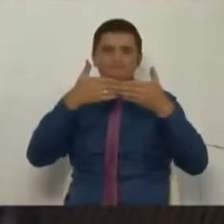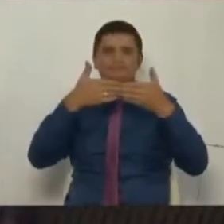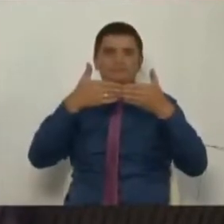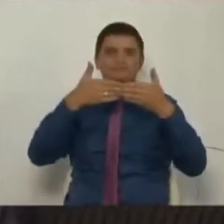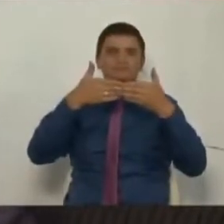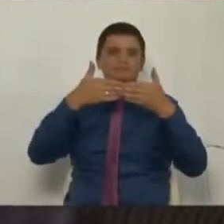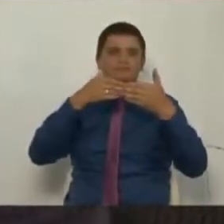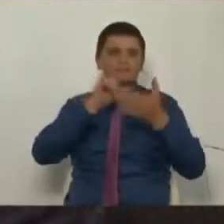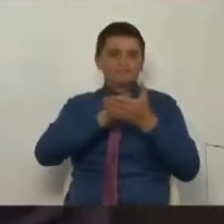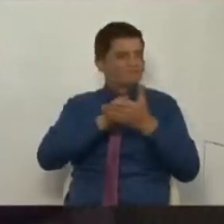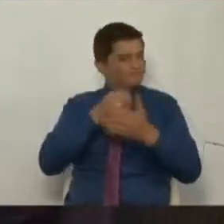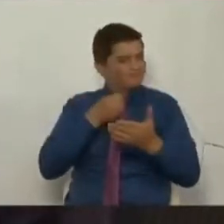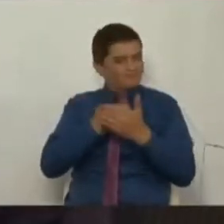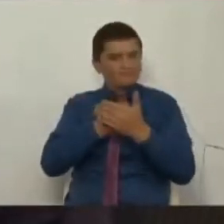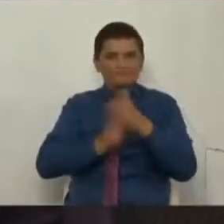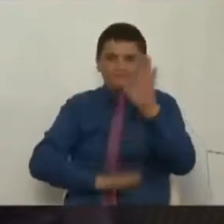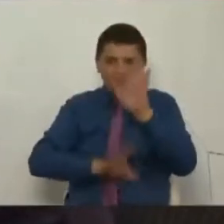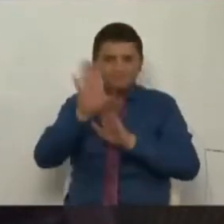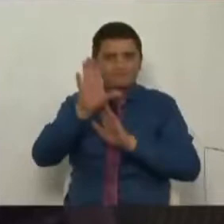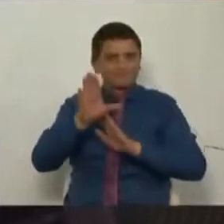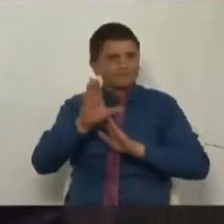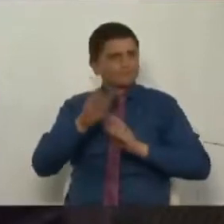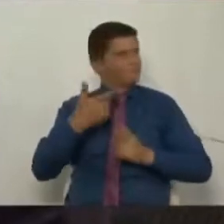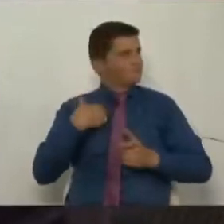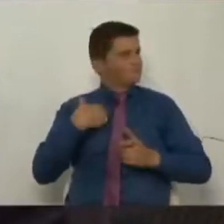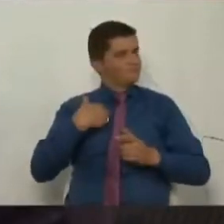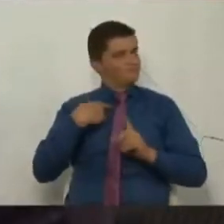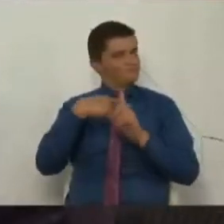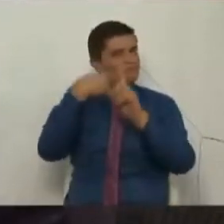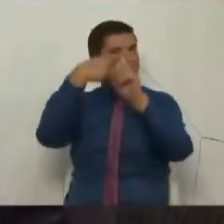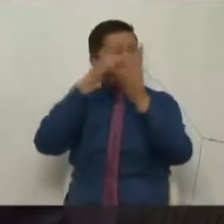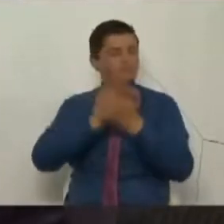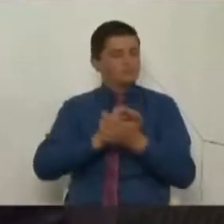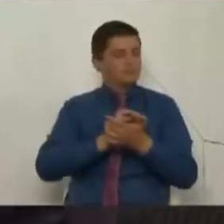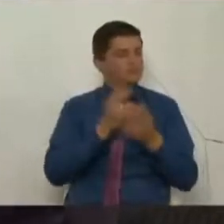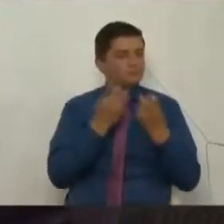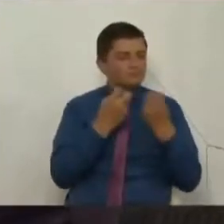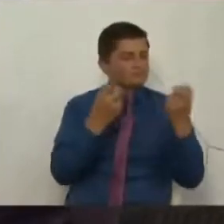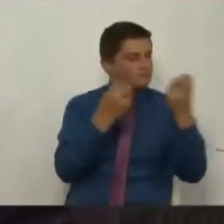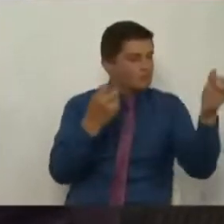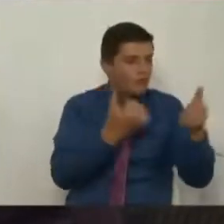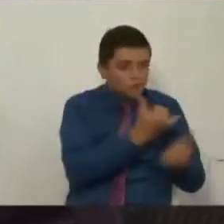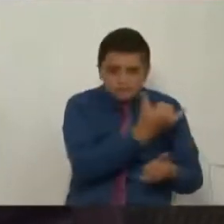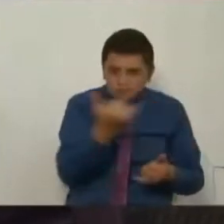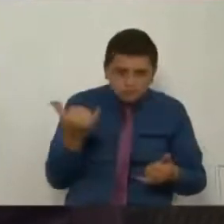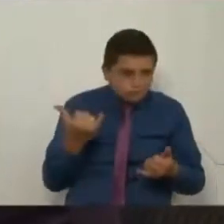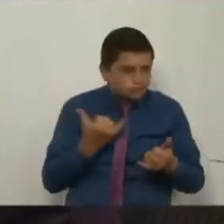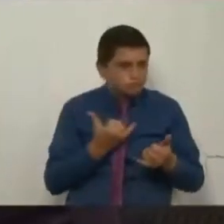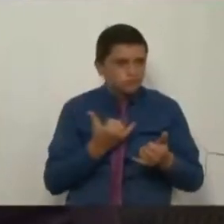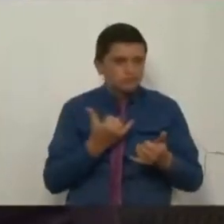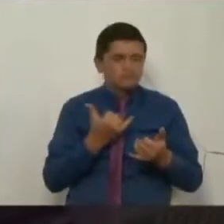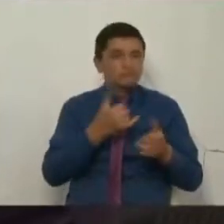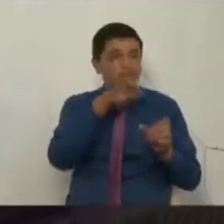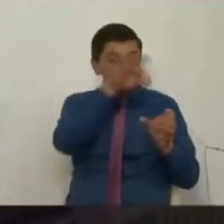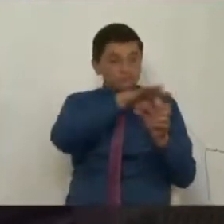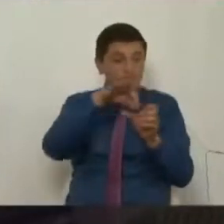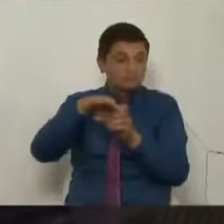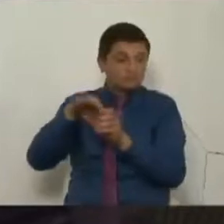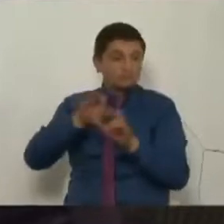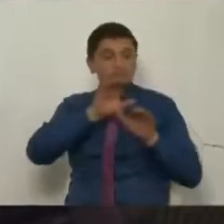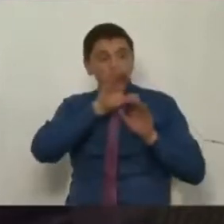adelante. Y estos señores que están sentados acá, que electoralmente representaron